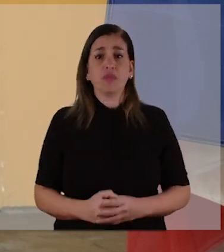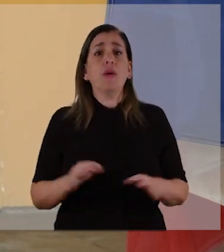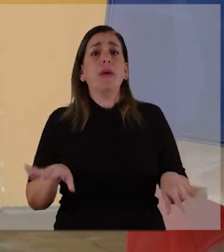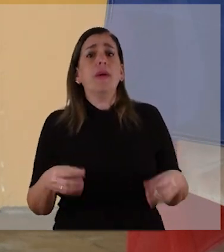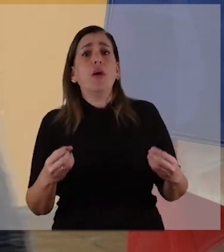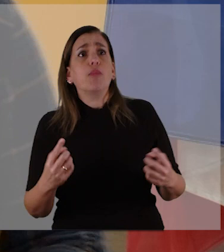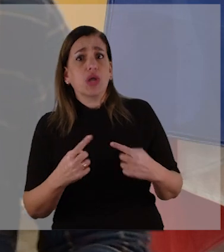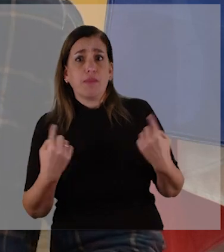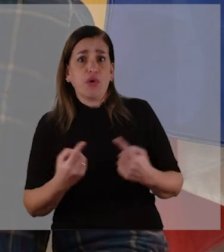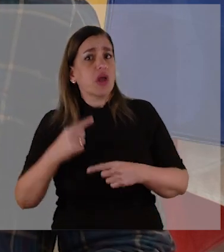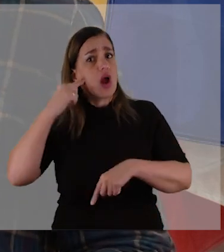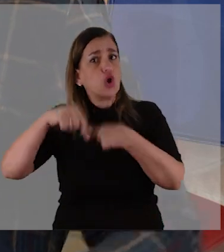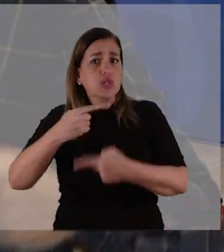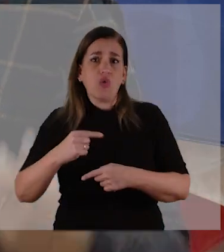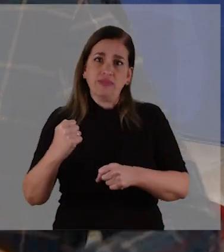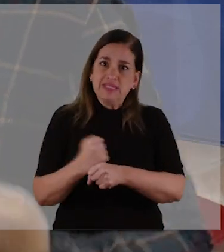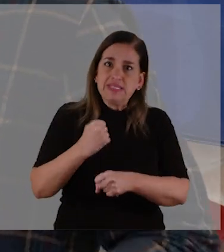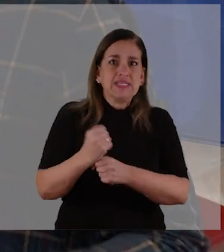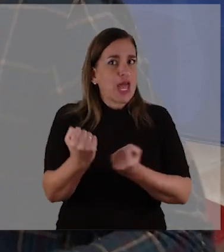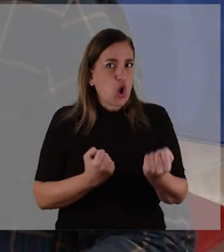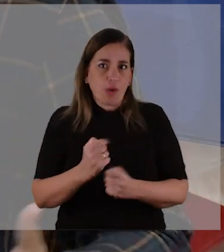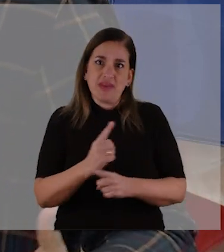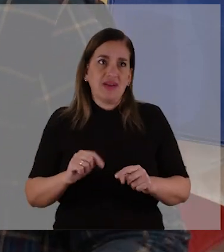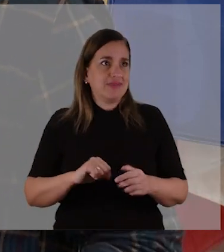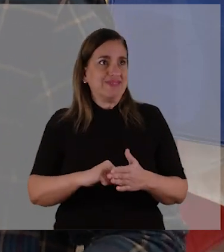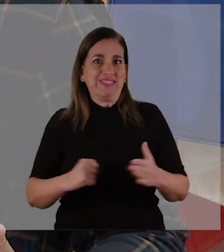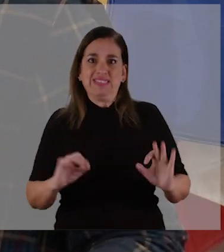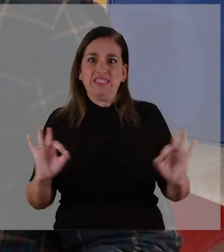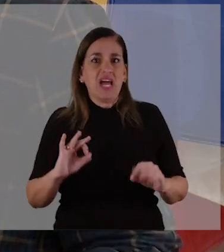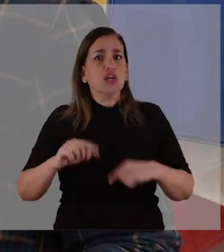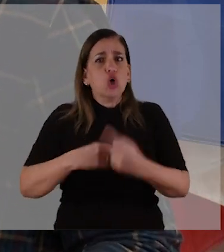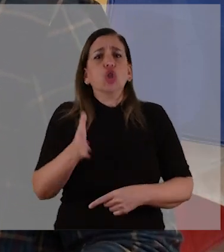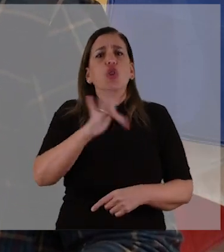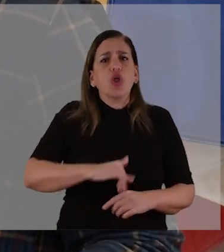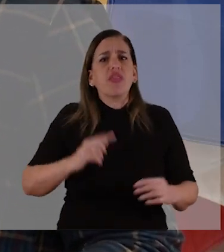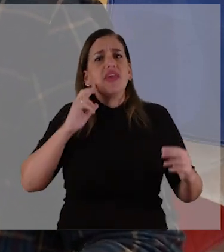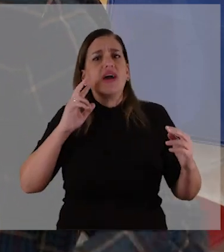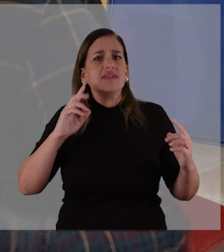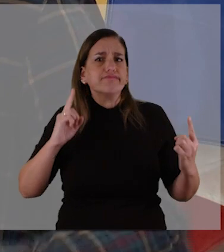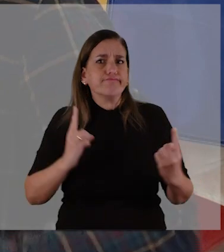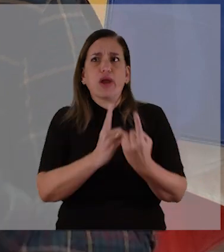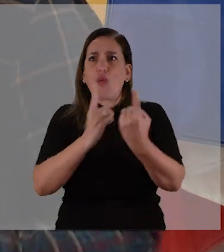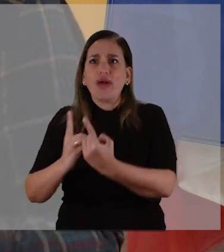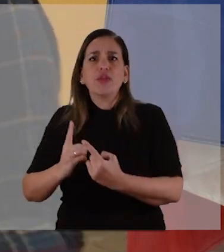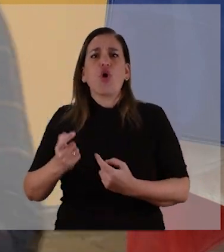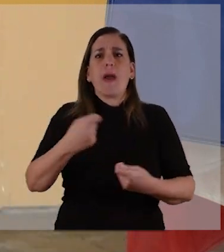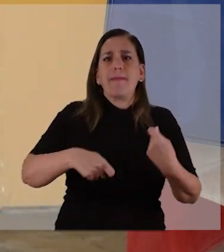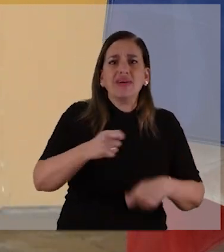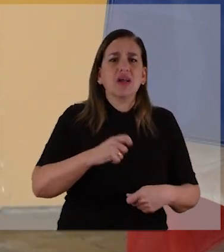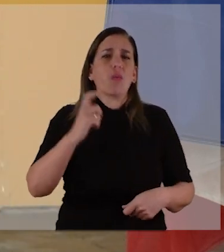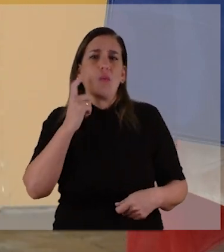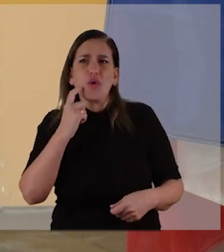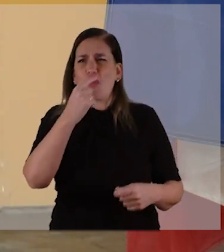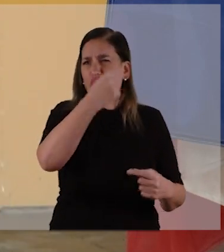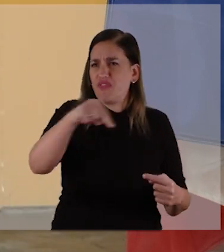La primera es porque no dejamos que se apaguen los motores de la economía. Yo a diario me encuentro con gente,